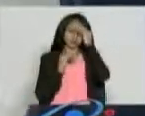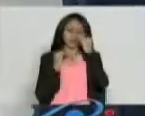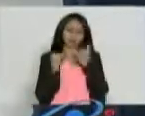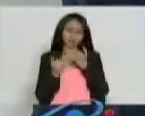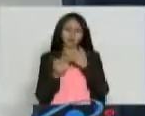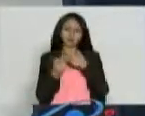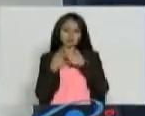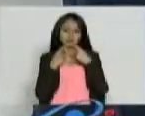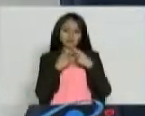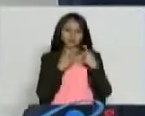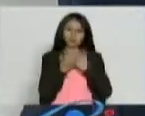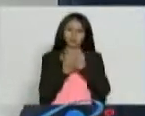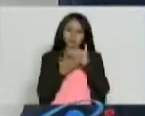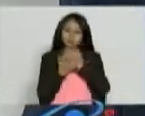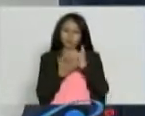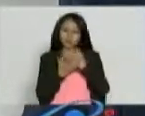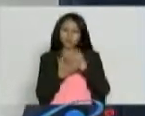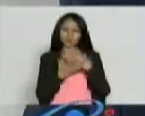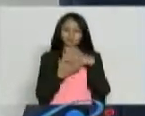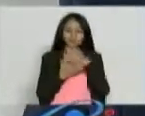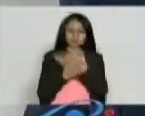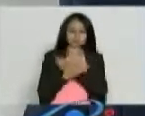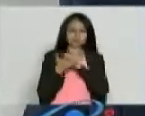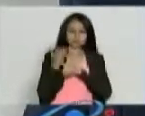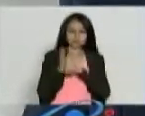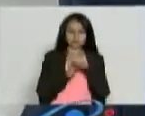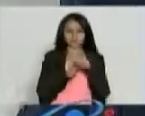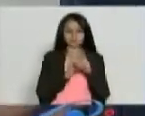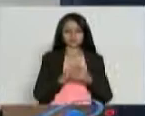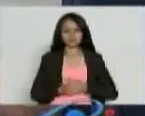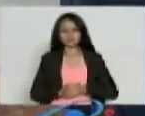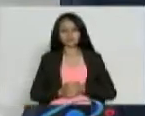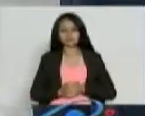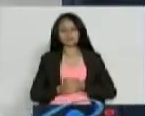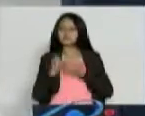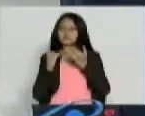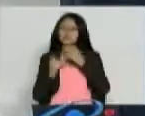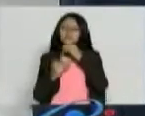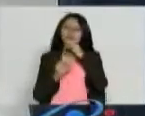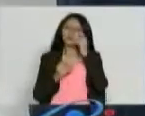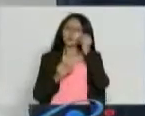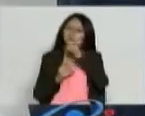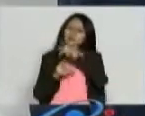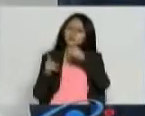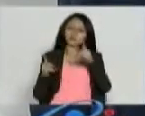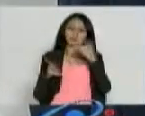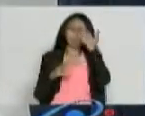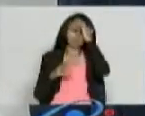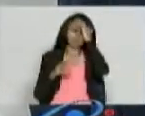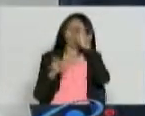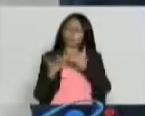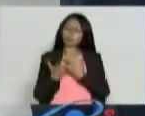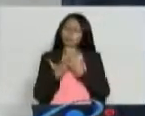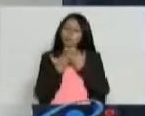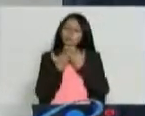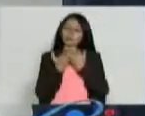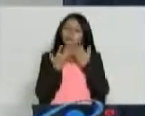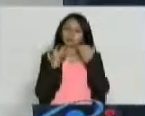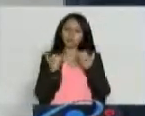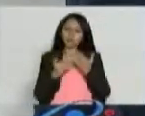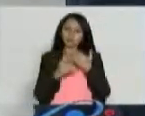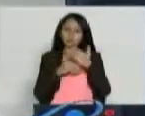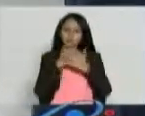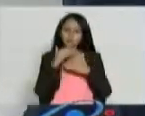recomendaciones, mejoramos nuestra calidad de vida indiscutiblemente. ¿Cuántas personas no sabían, digo y hablo en tiempo